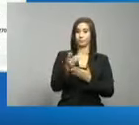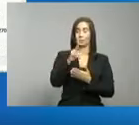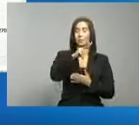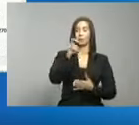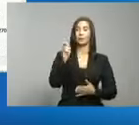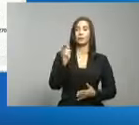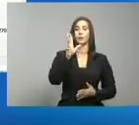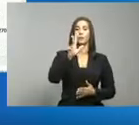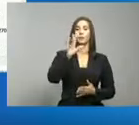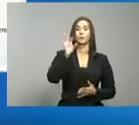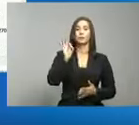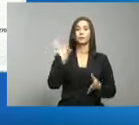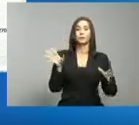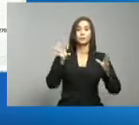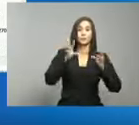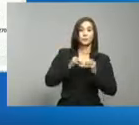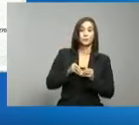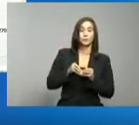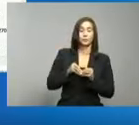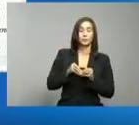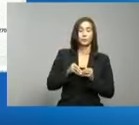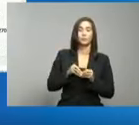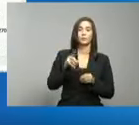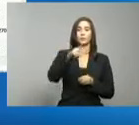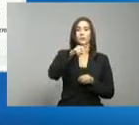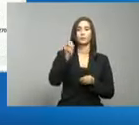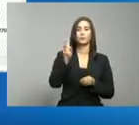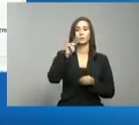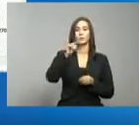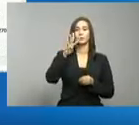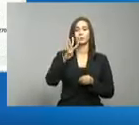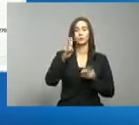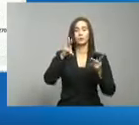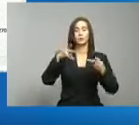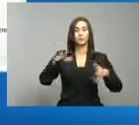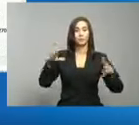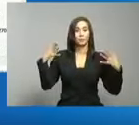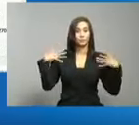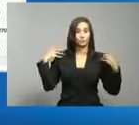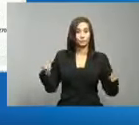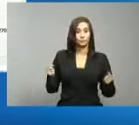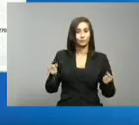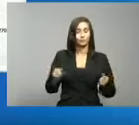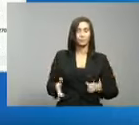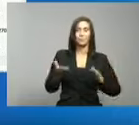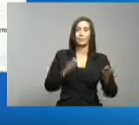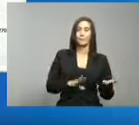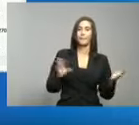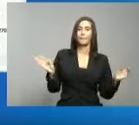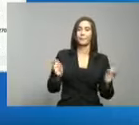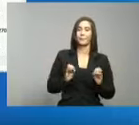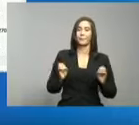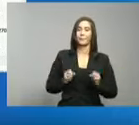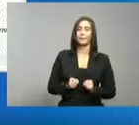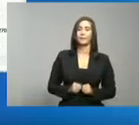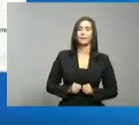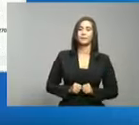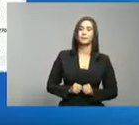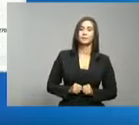239 acumulados, 124 recuperados, cero fallecimientos.